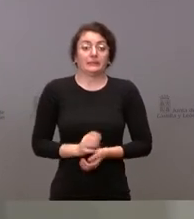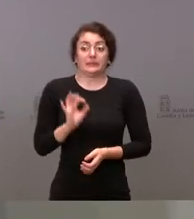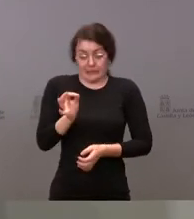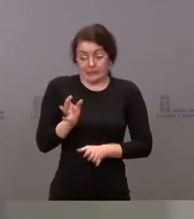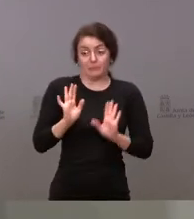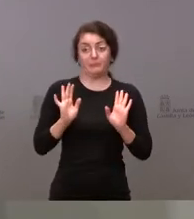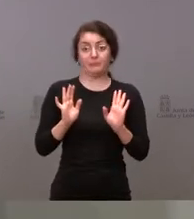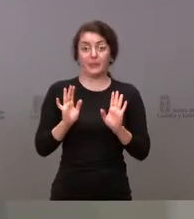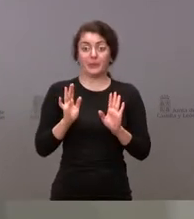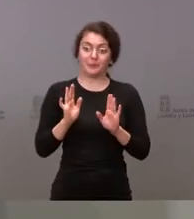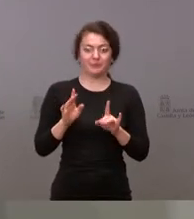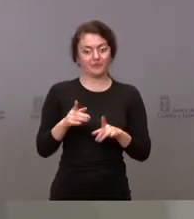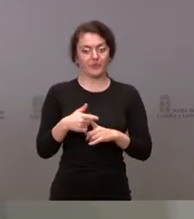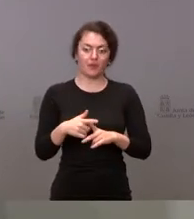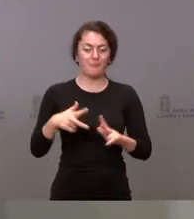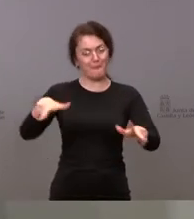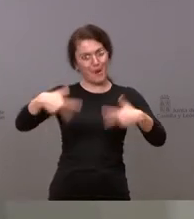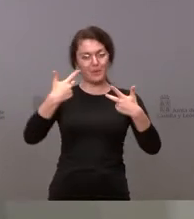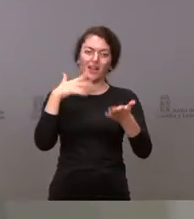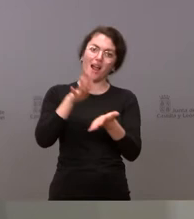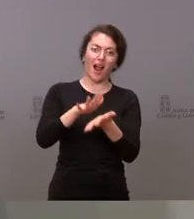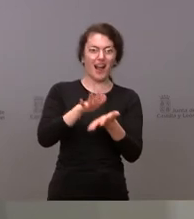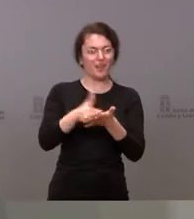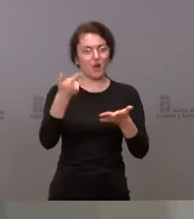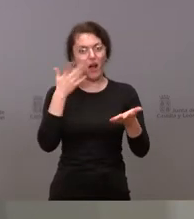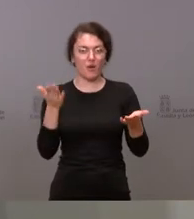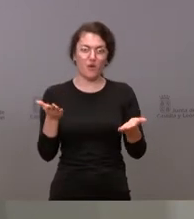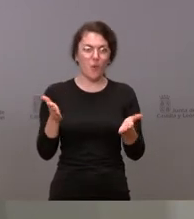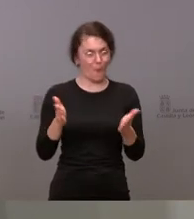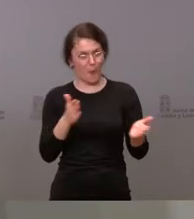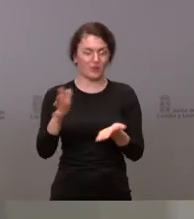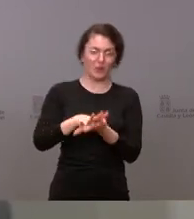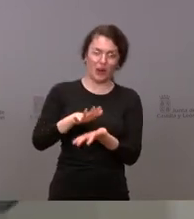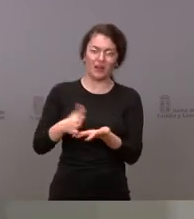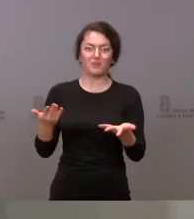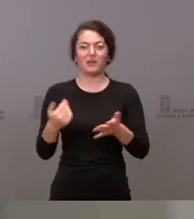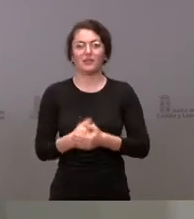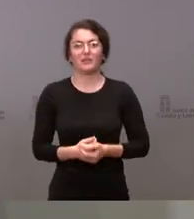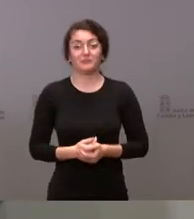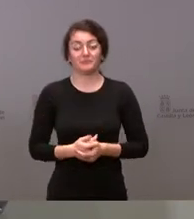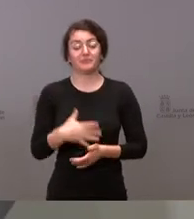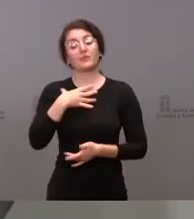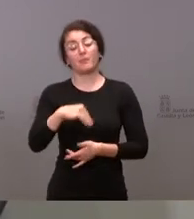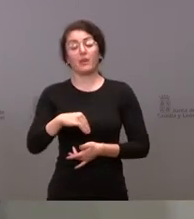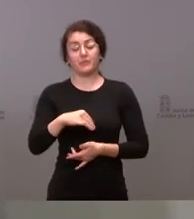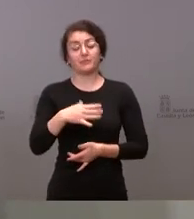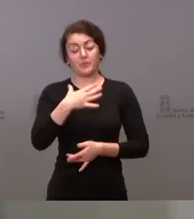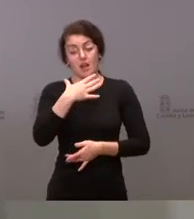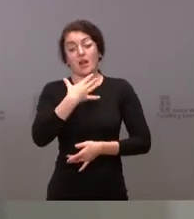mantener la calma y el optimismo en cierto momento. Quiero decir, pueden volver a ocurrir, sí,